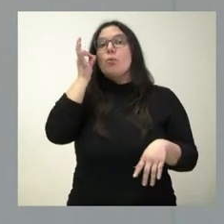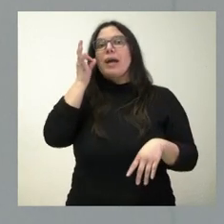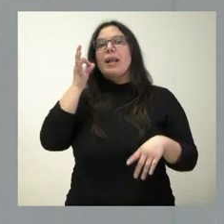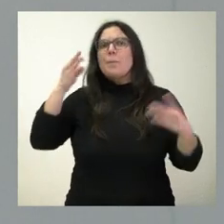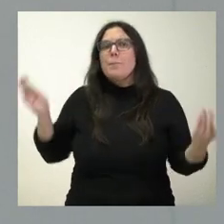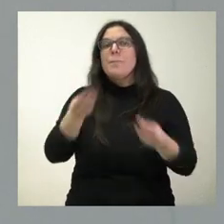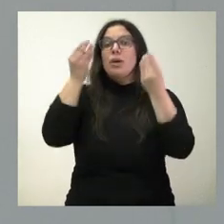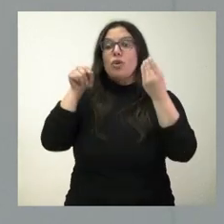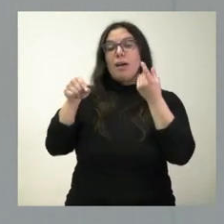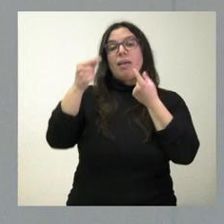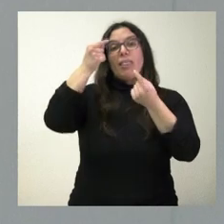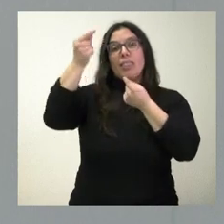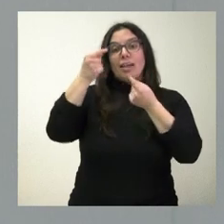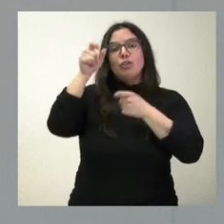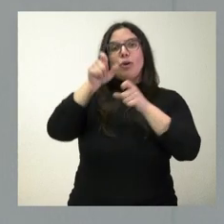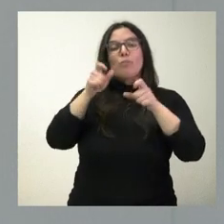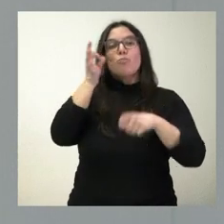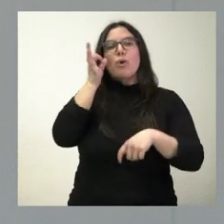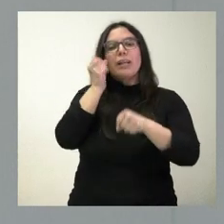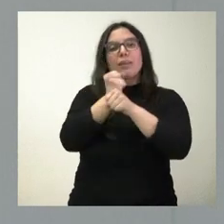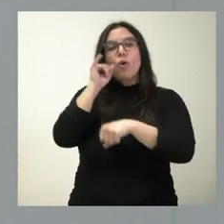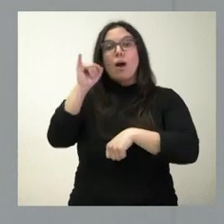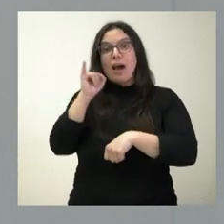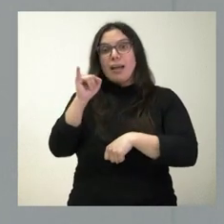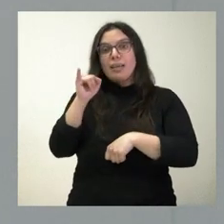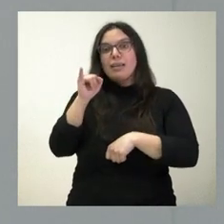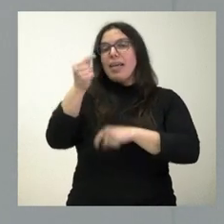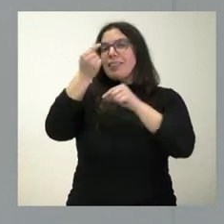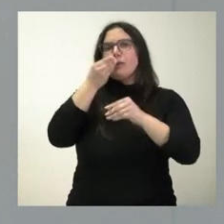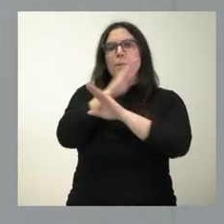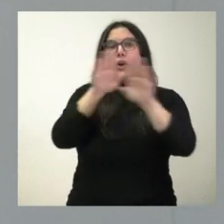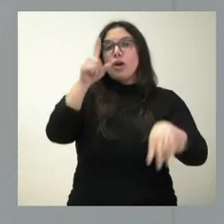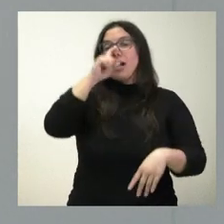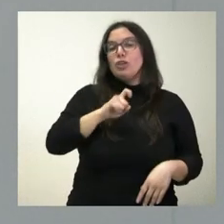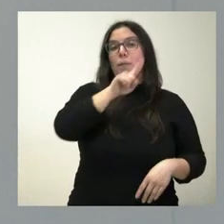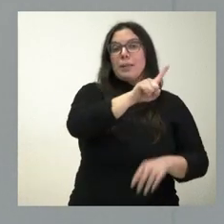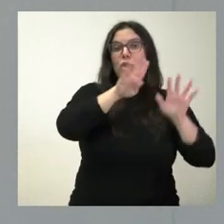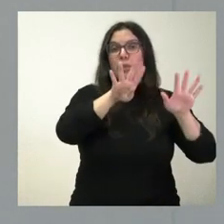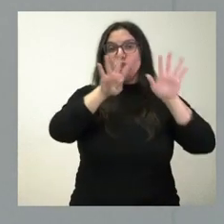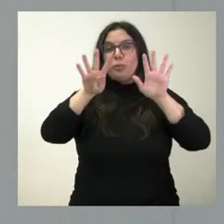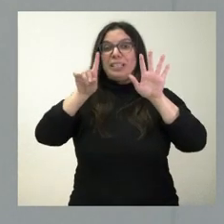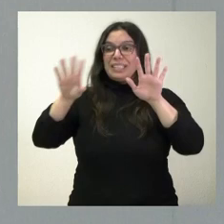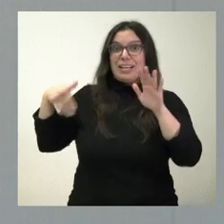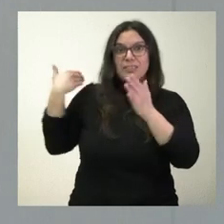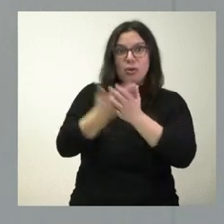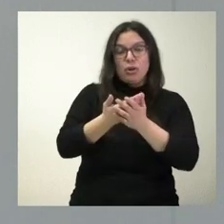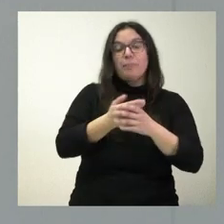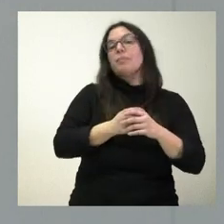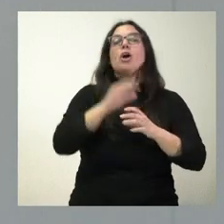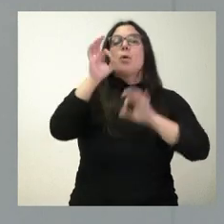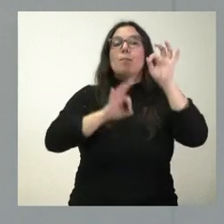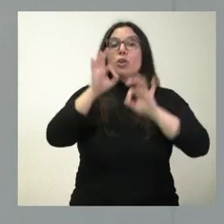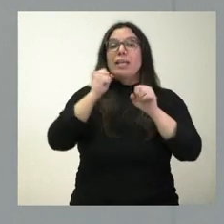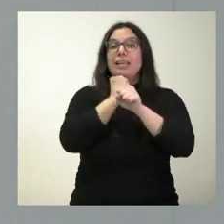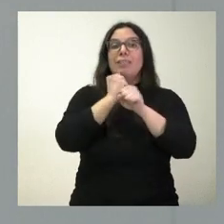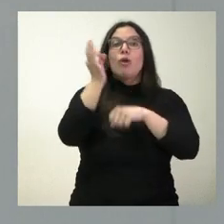tenemos la cifra más alta de ocupadas desde el año 1976. La tasa de actividad femenina es la más alta desde